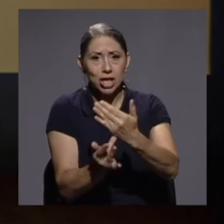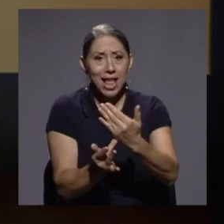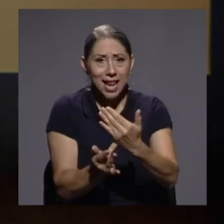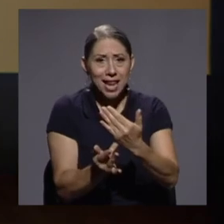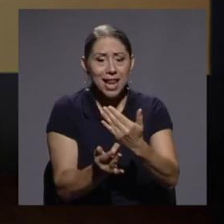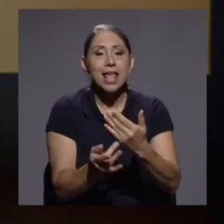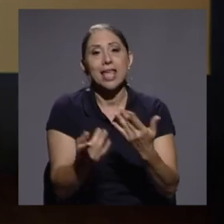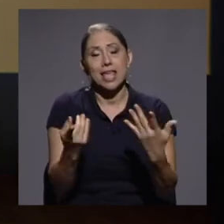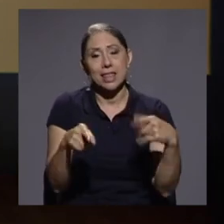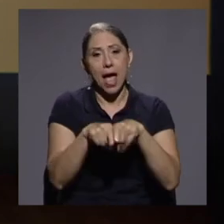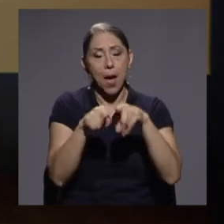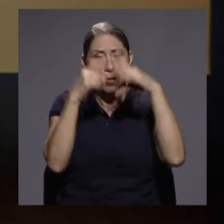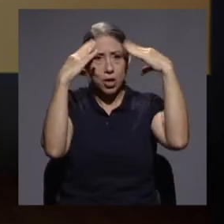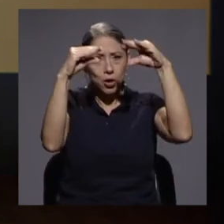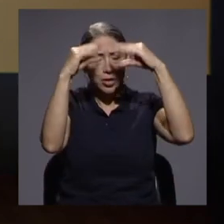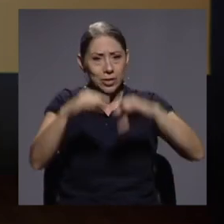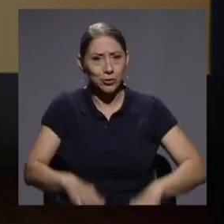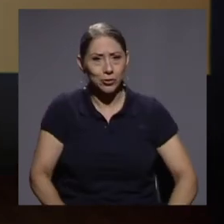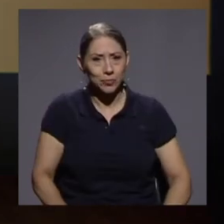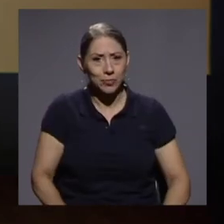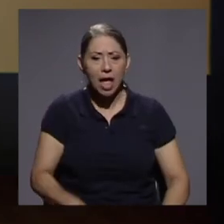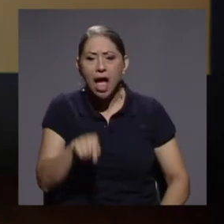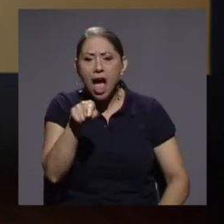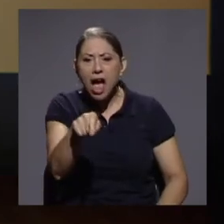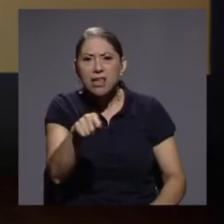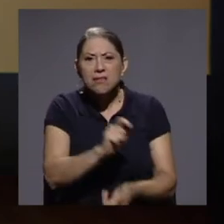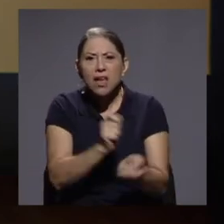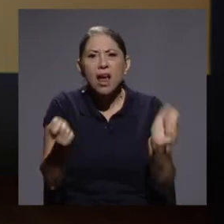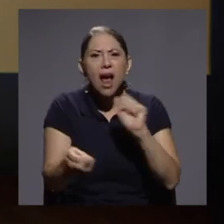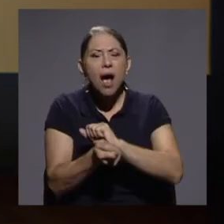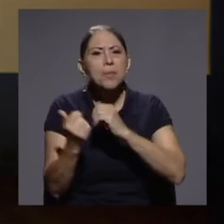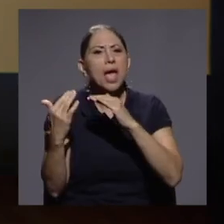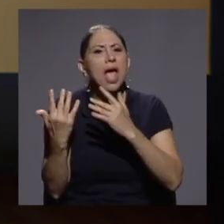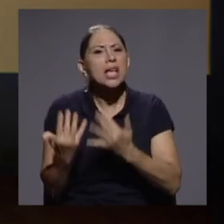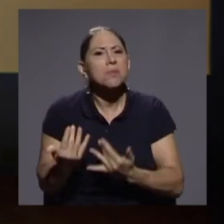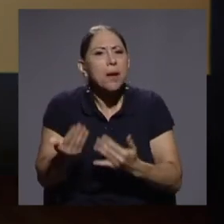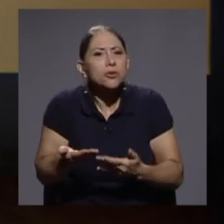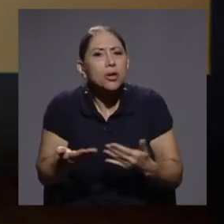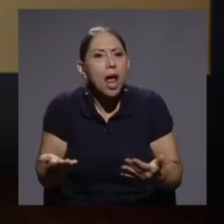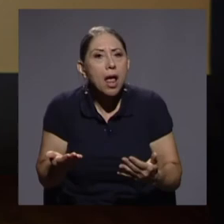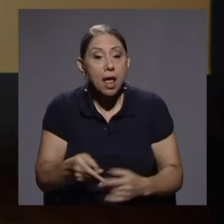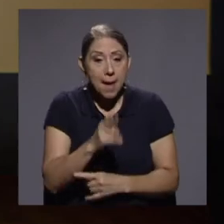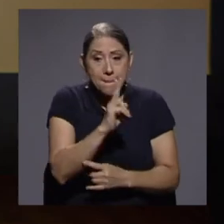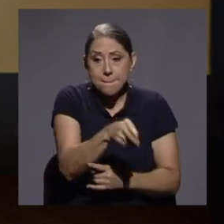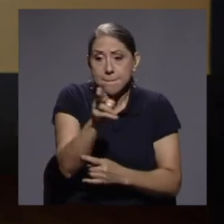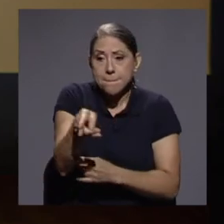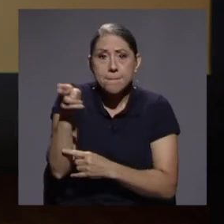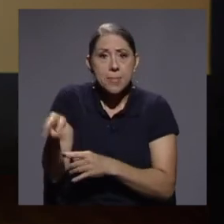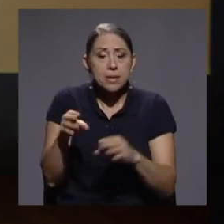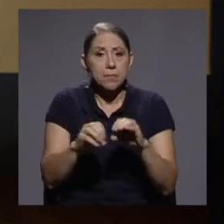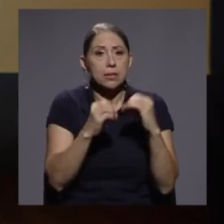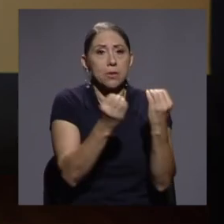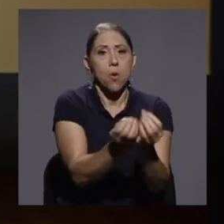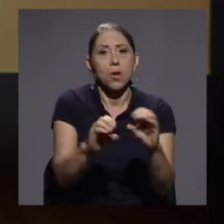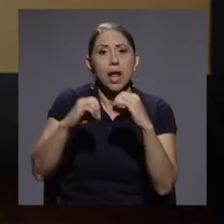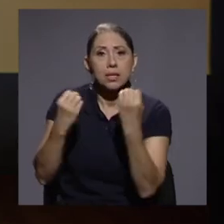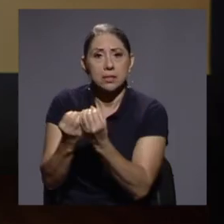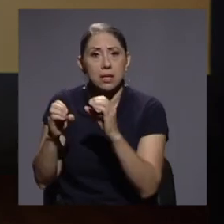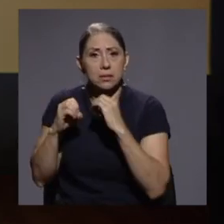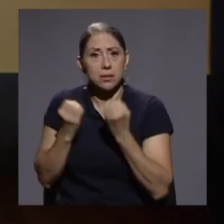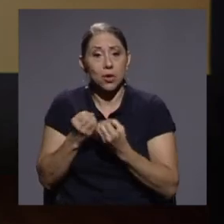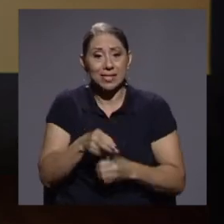de los datos. ¿Qué esperamos que cambie? Esperamos que sean las mismas organizaciones, se espera que las mismas instituciones